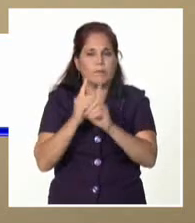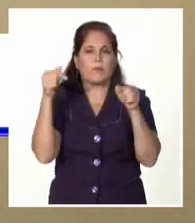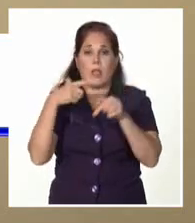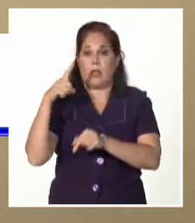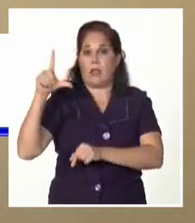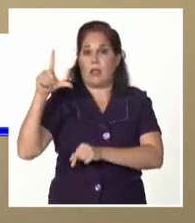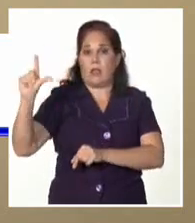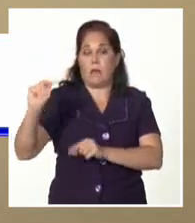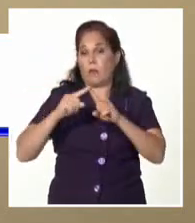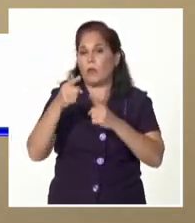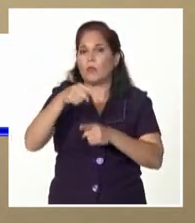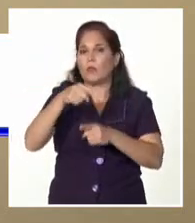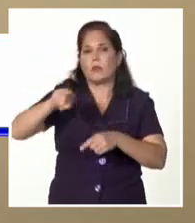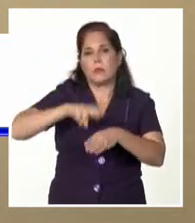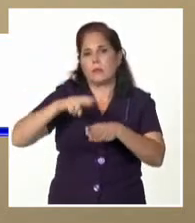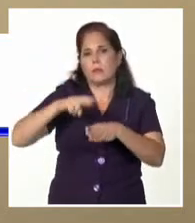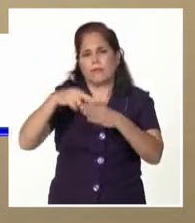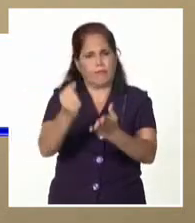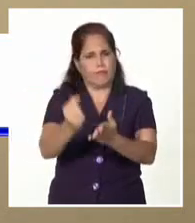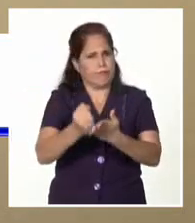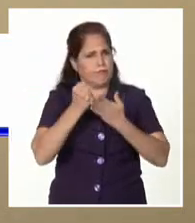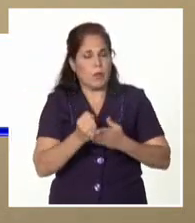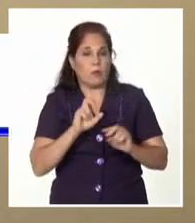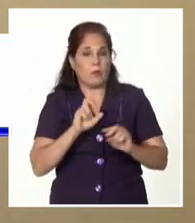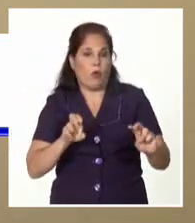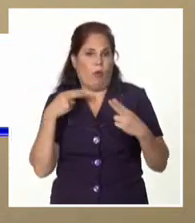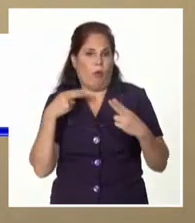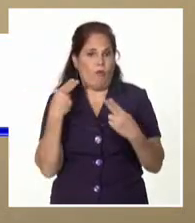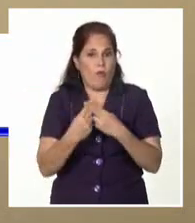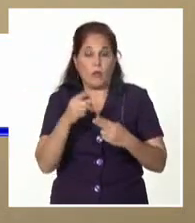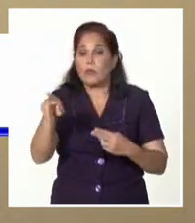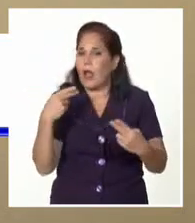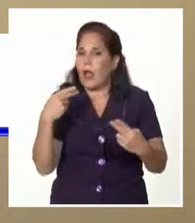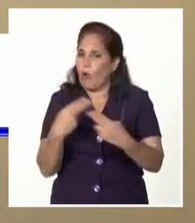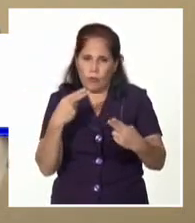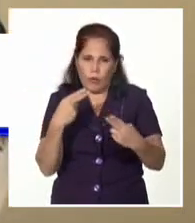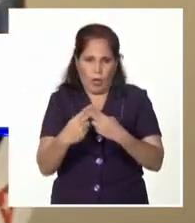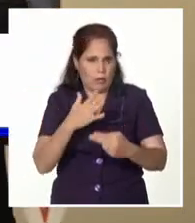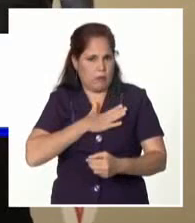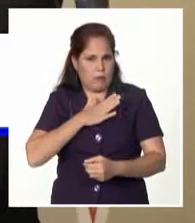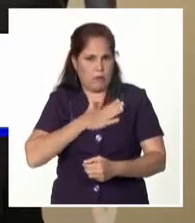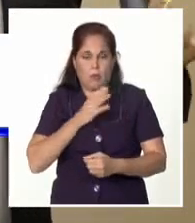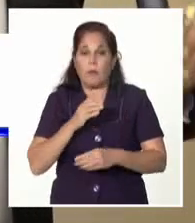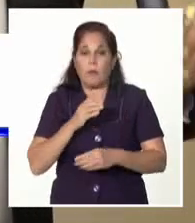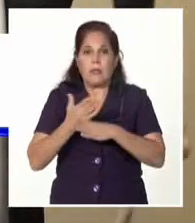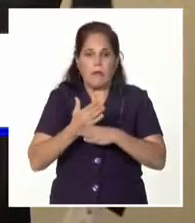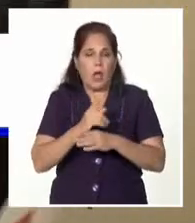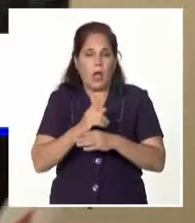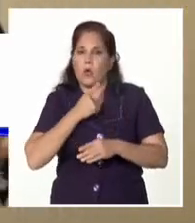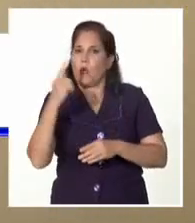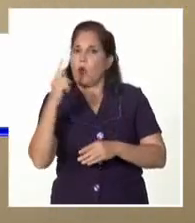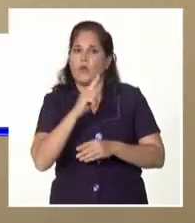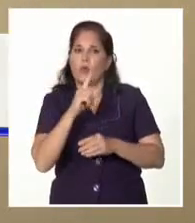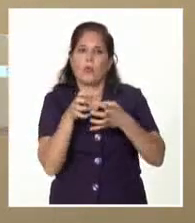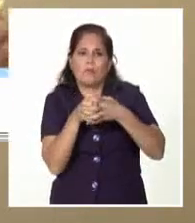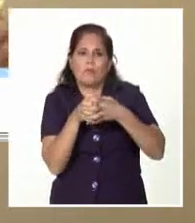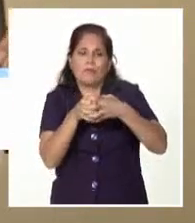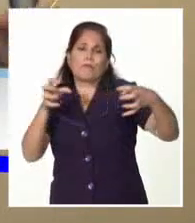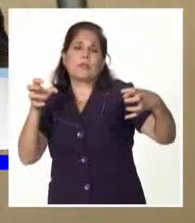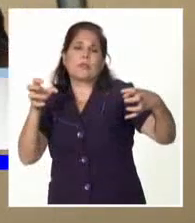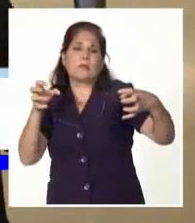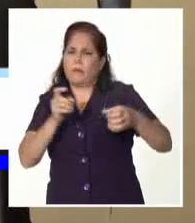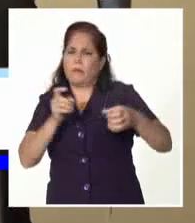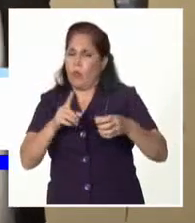por todo lo que han representado en apoyo, por toda la confianza que dan, por lo que significa que sabemos que no tenemos fracturada la